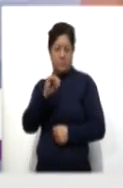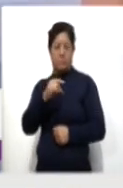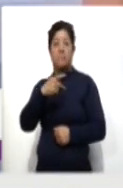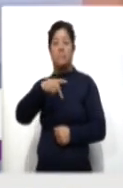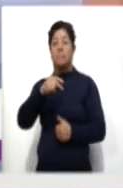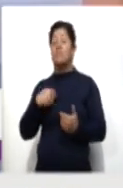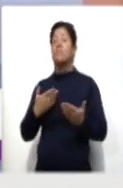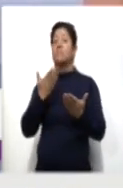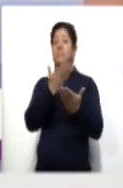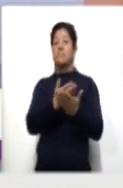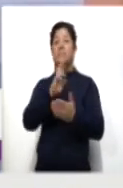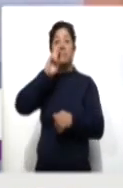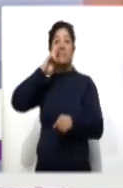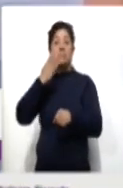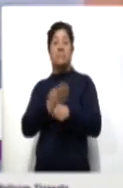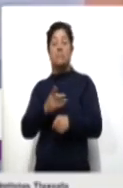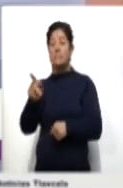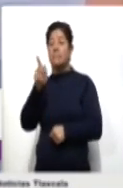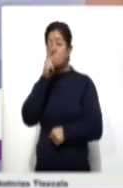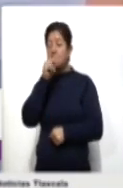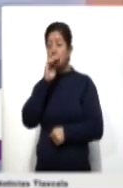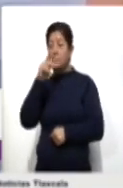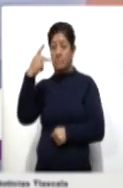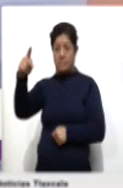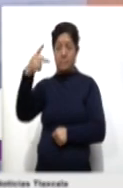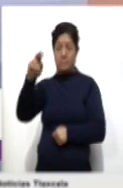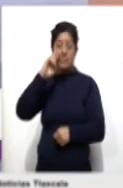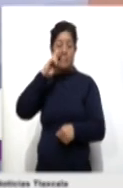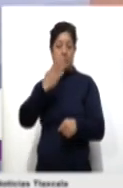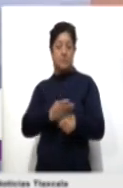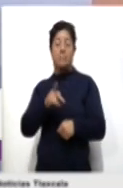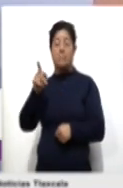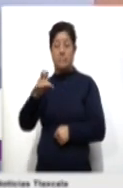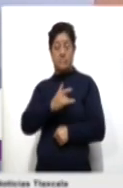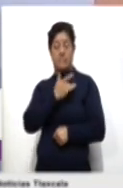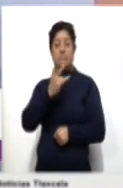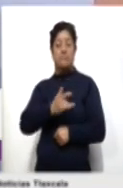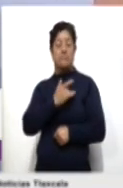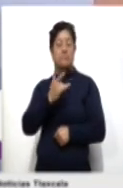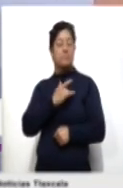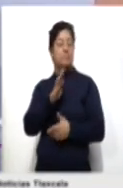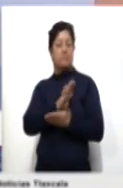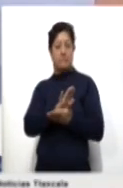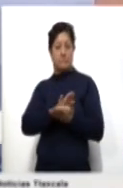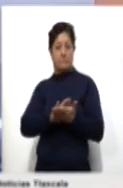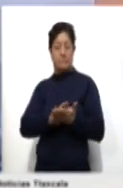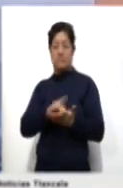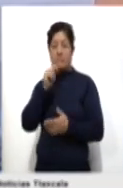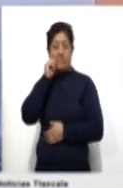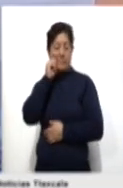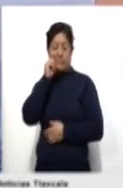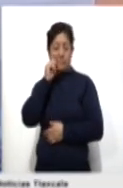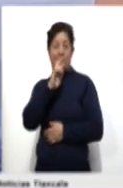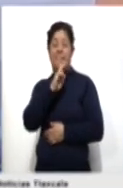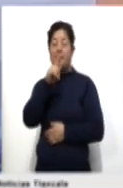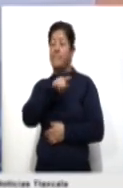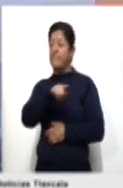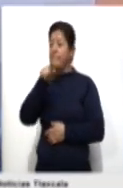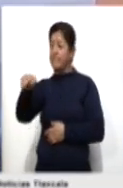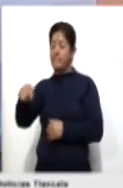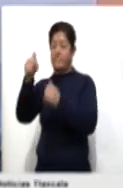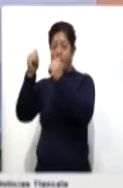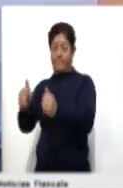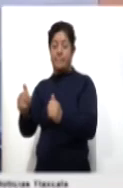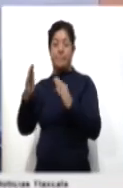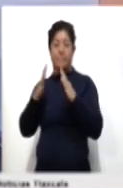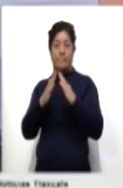sí pedimos mucha responsabilidad de los padres. Ante cualquier síntoma, por sencillo que sea, es preferible que se quede en casa